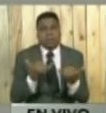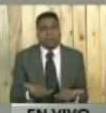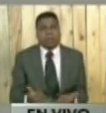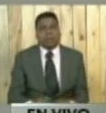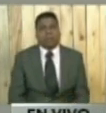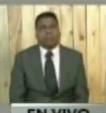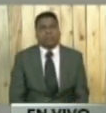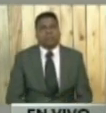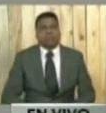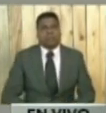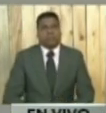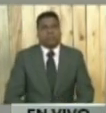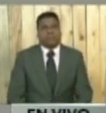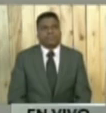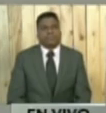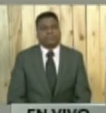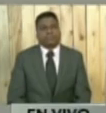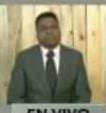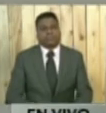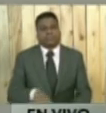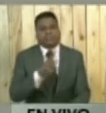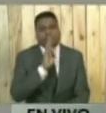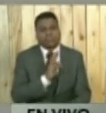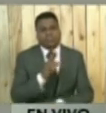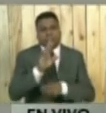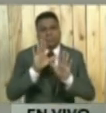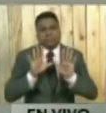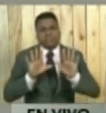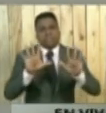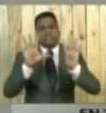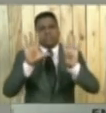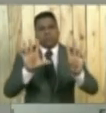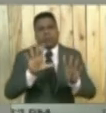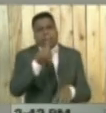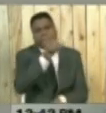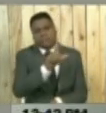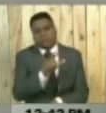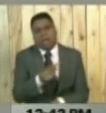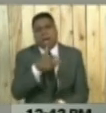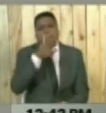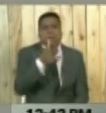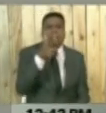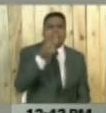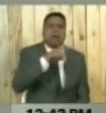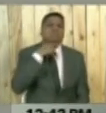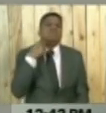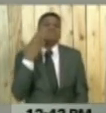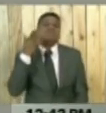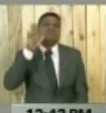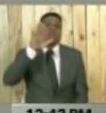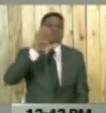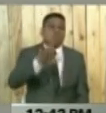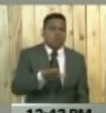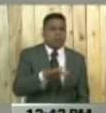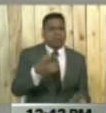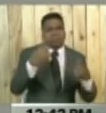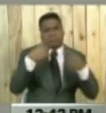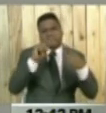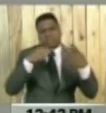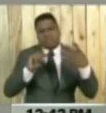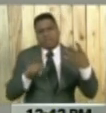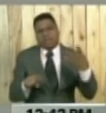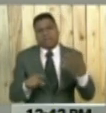con resultados de 19 abatidos en el día de hoy en los diferentes estados del país,